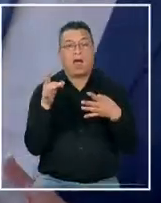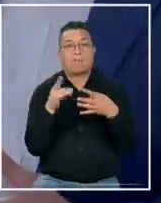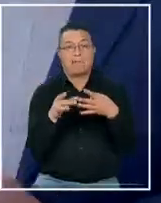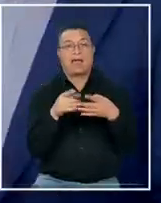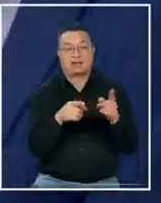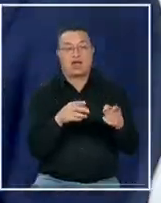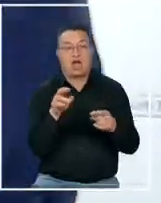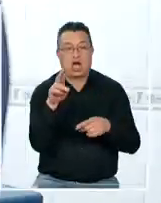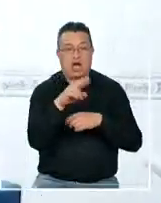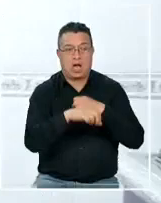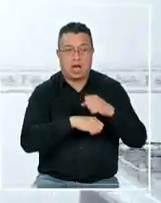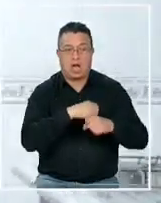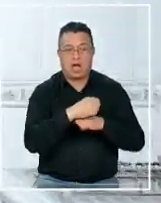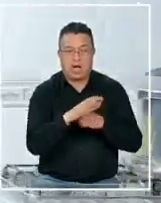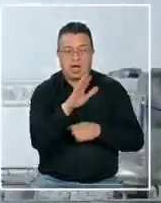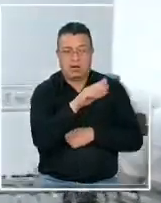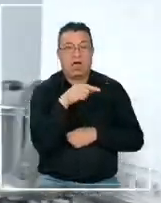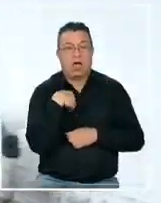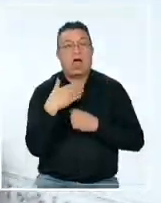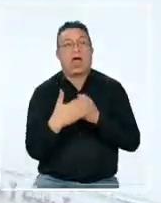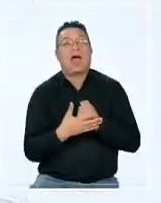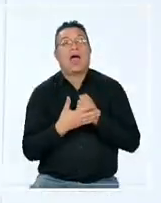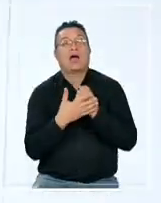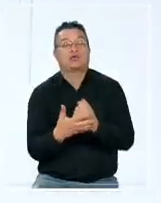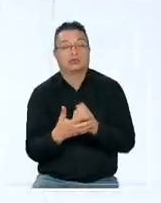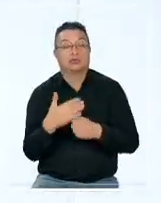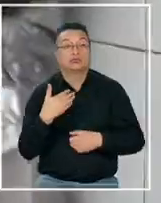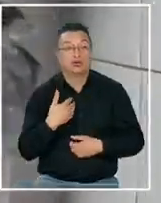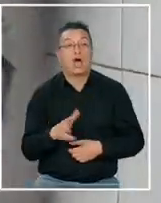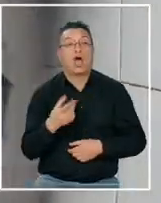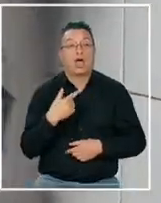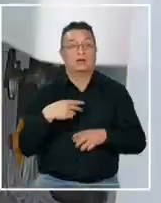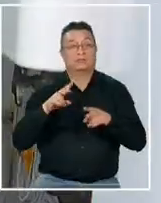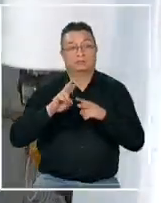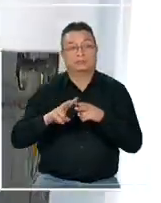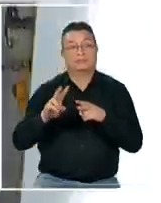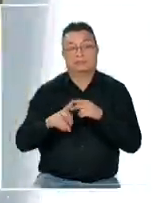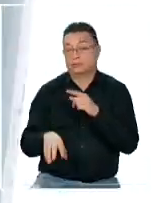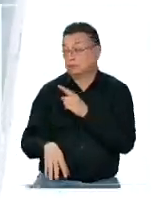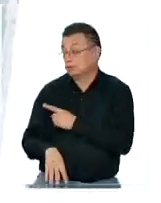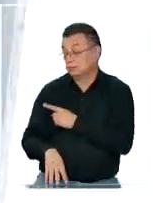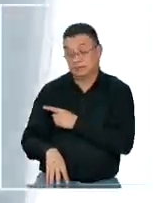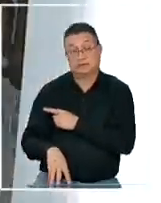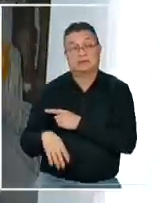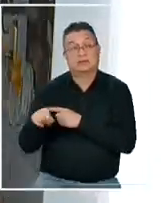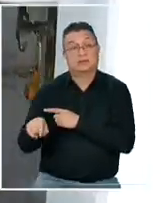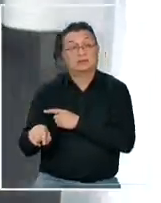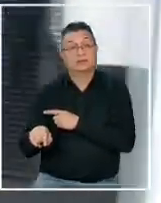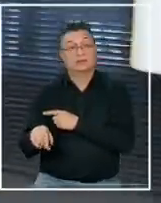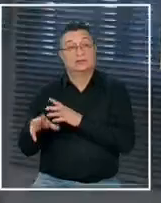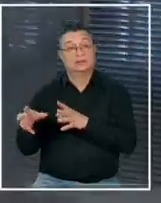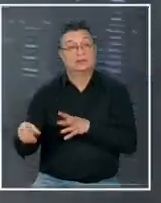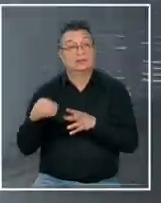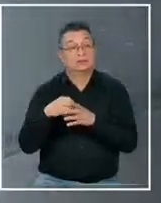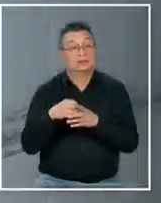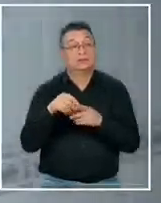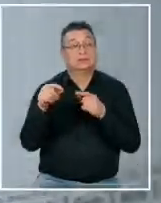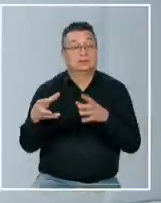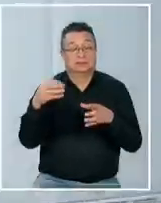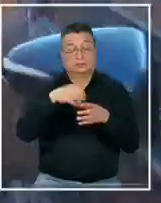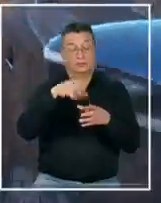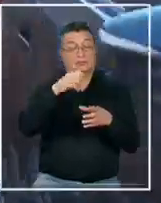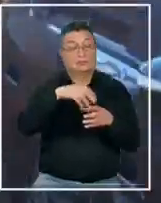por eso intenta ayudar ya me hice un sistema ¿no? de ahí saco y voy al